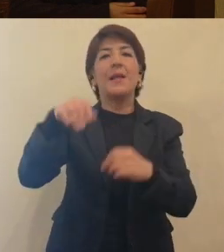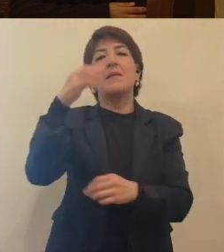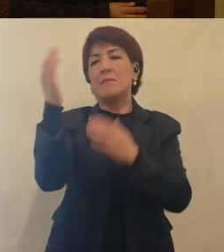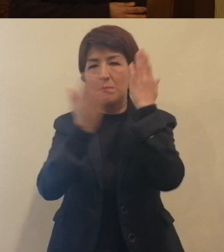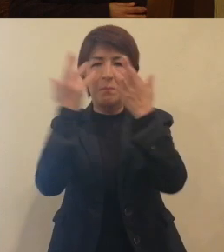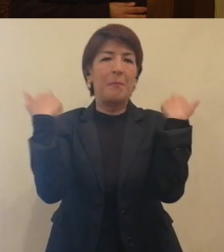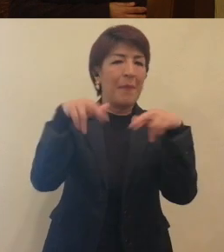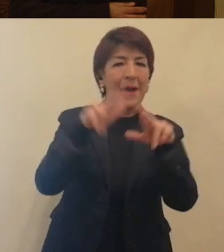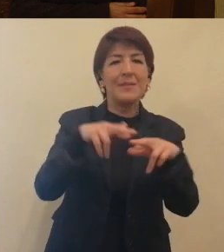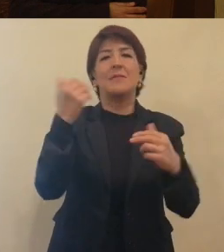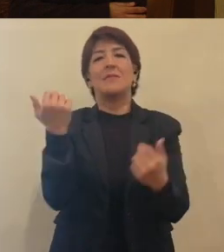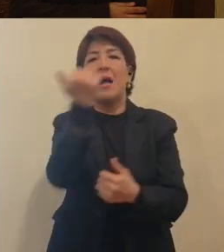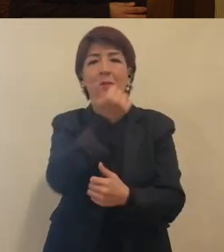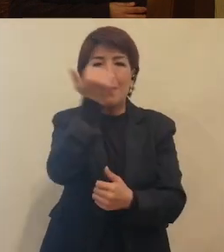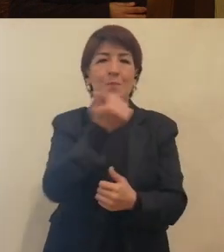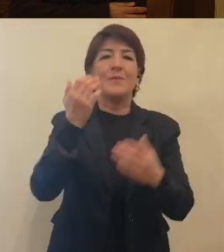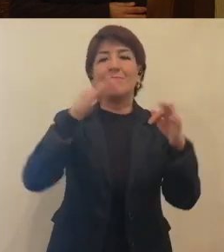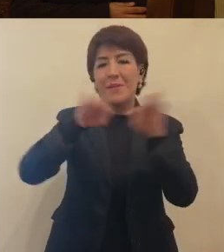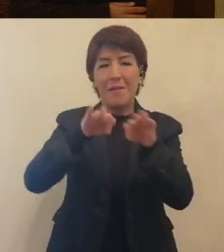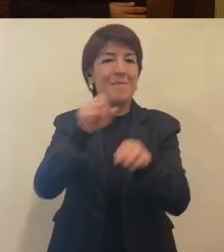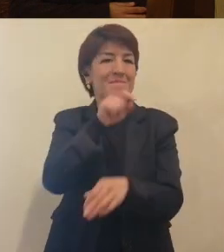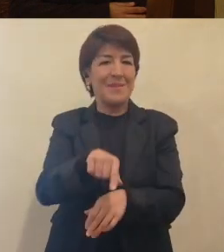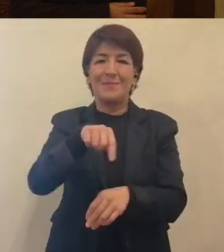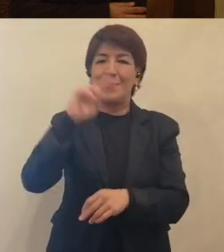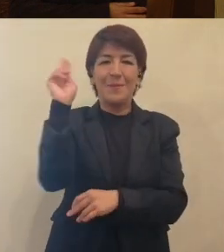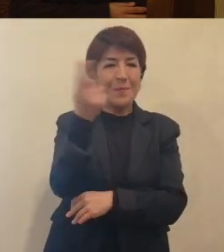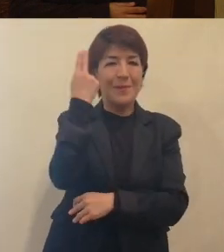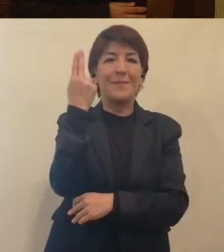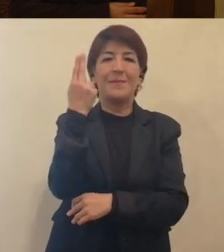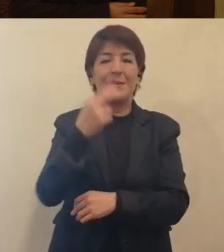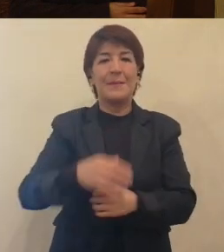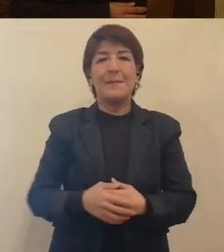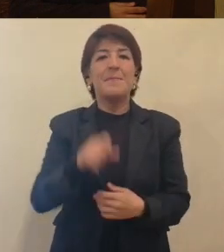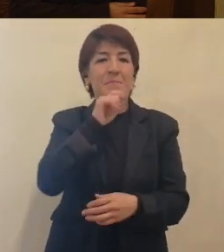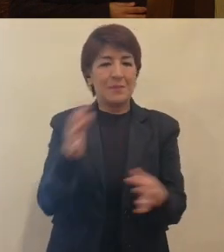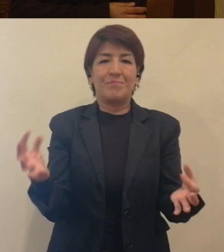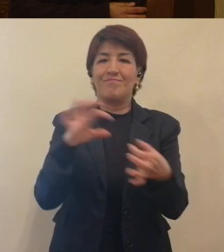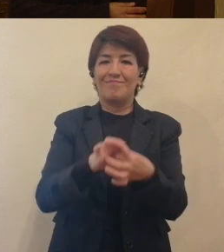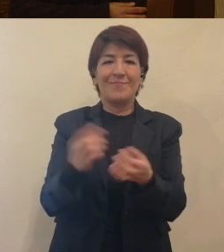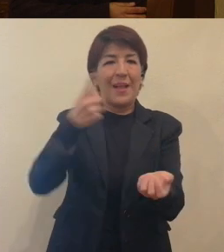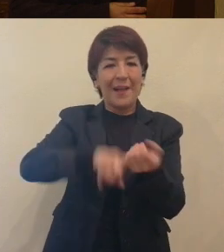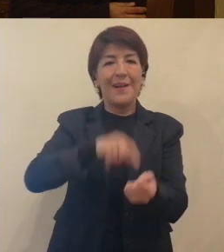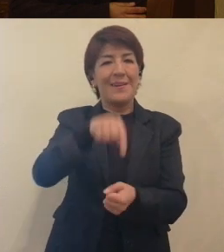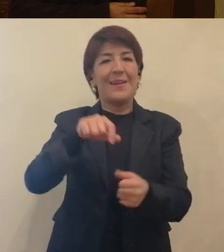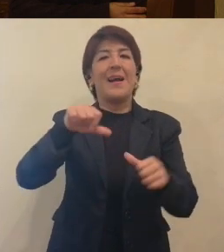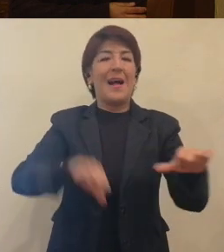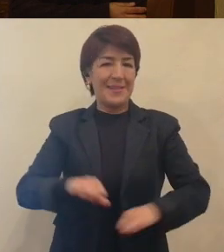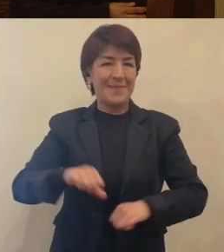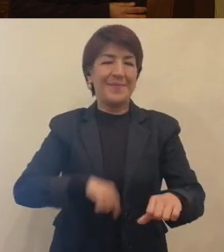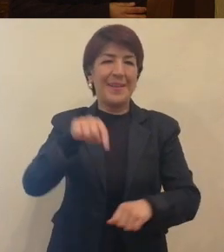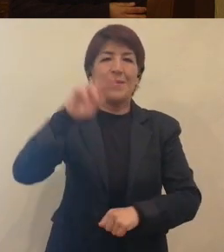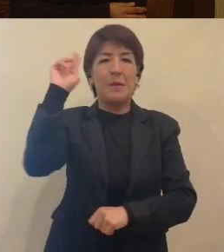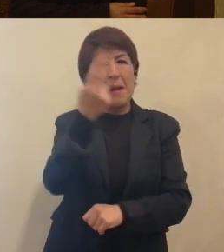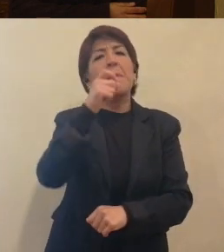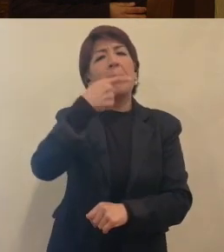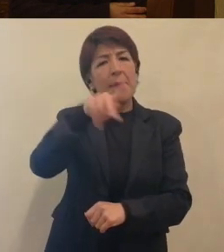la comunidad académica como tal, pues son alumnos, profesores, trabajadores que están dentro de nuestro ámbito